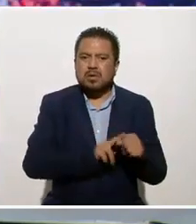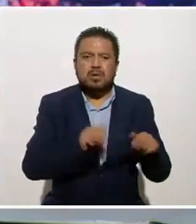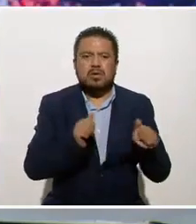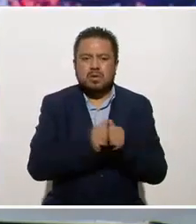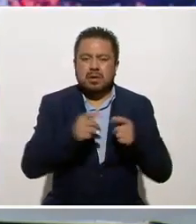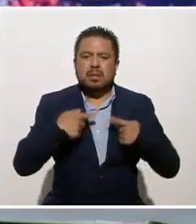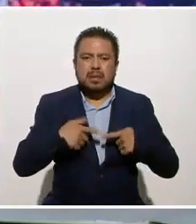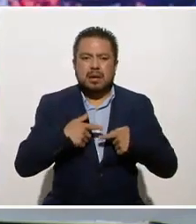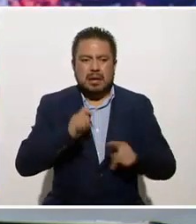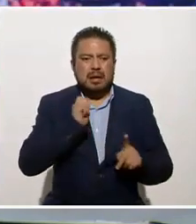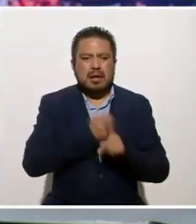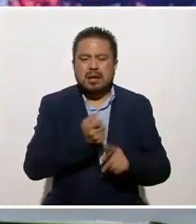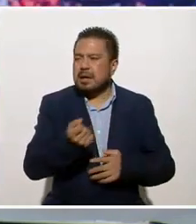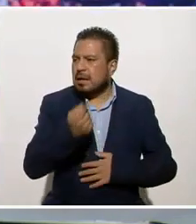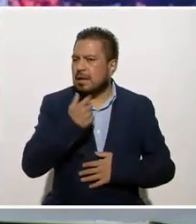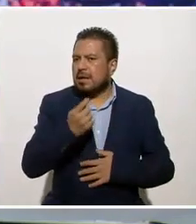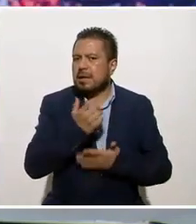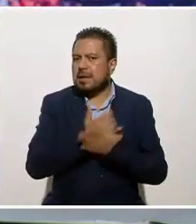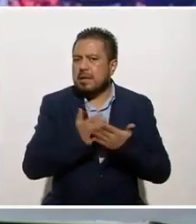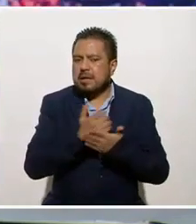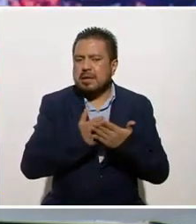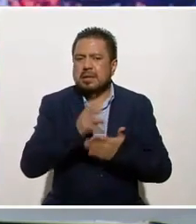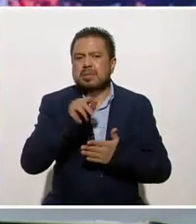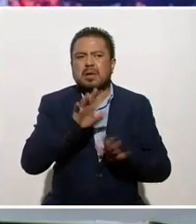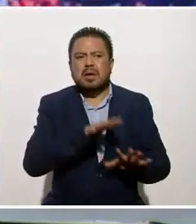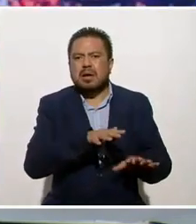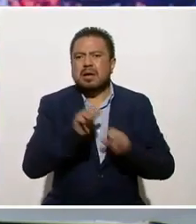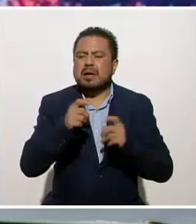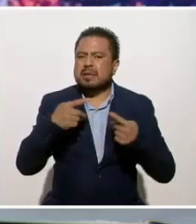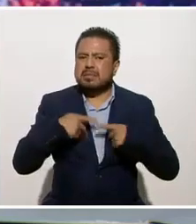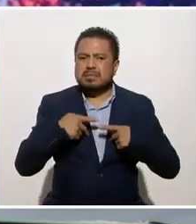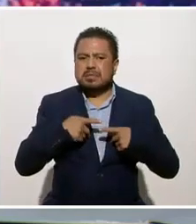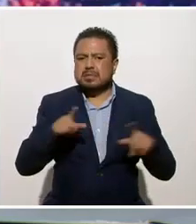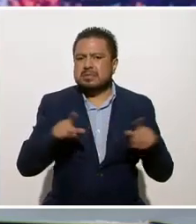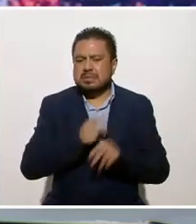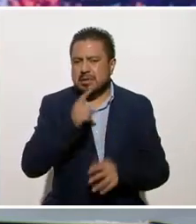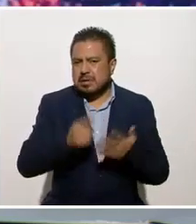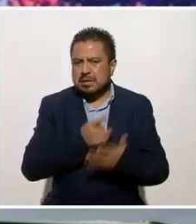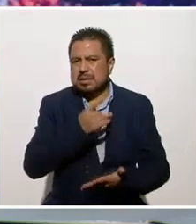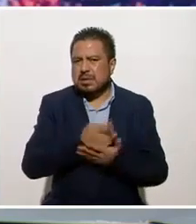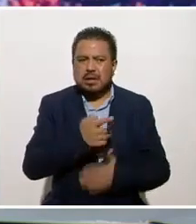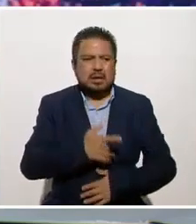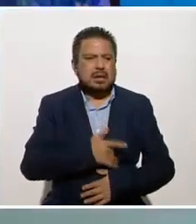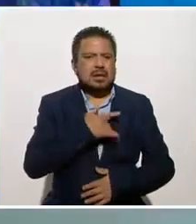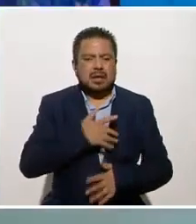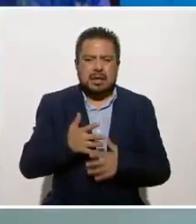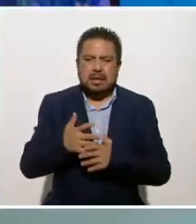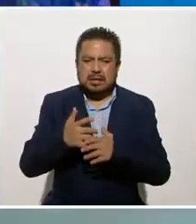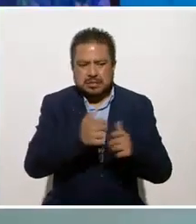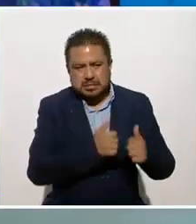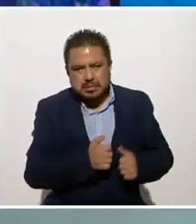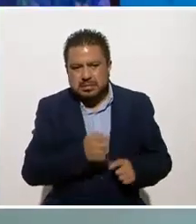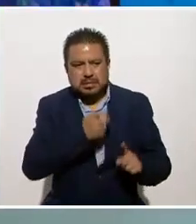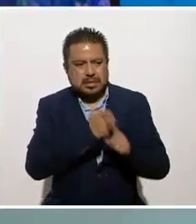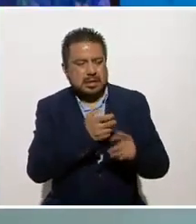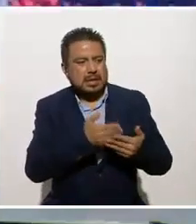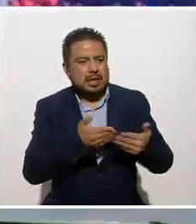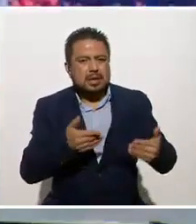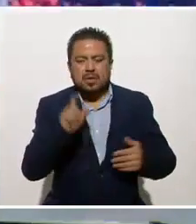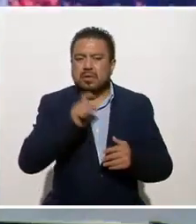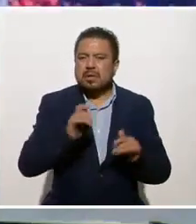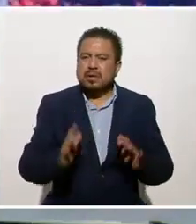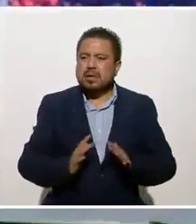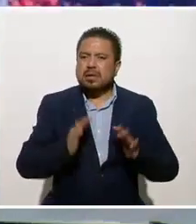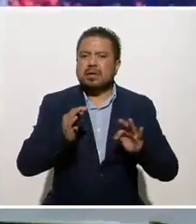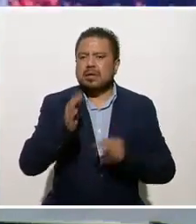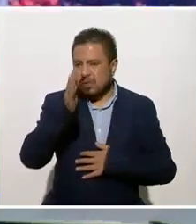persona que ya tenía cierta medicación, pues por qué no llevarlo a la gente que simplemente padecemos ansiedad. Y es entonces cuando surge